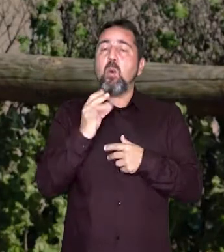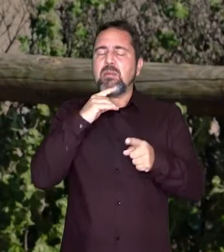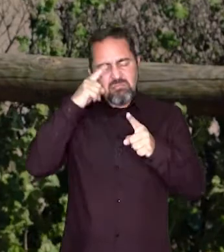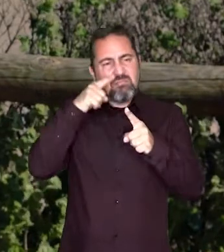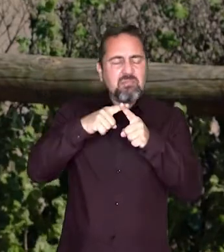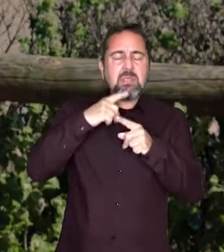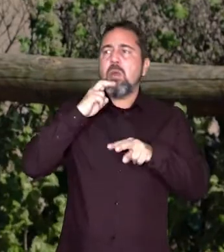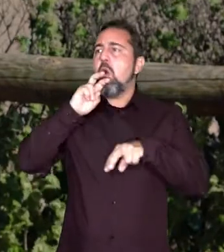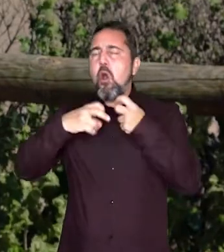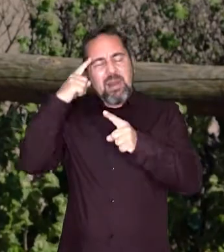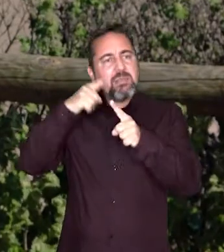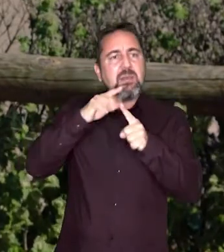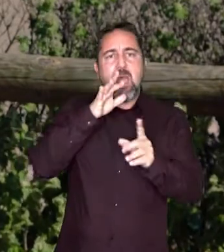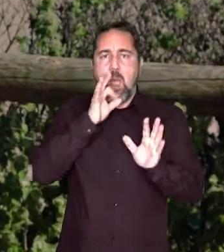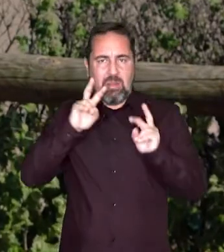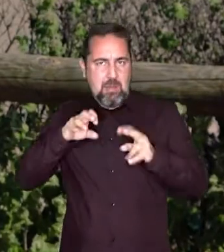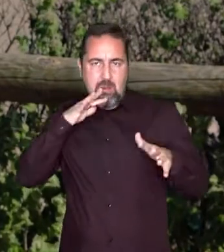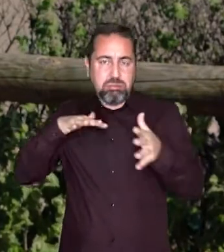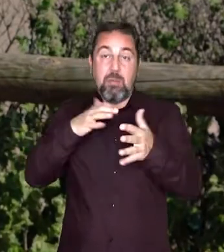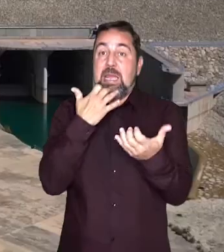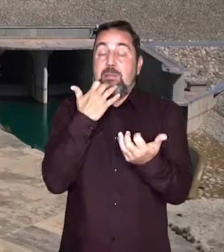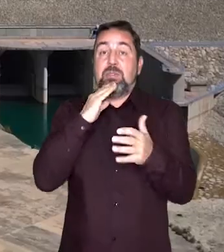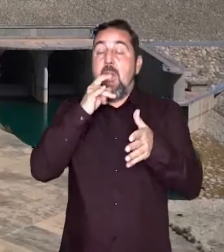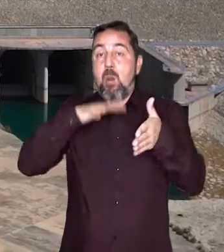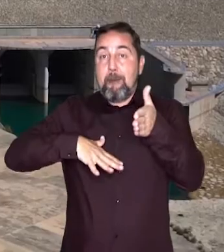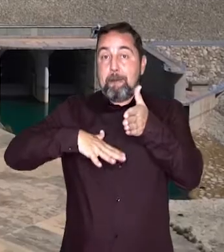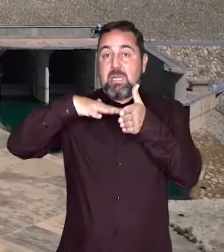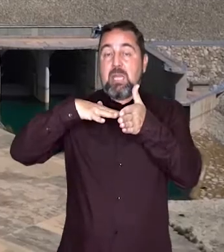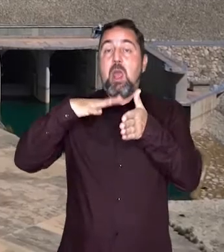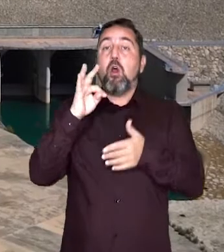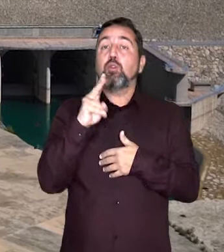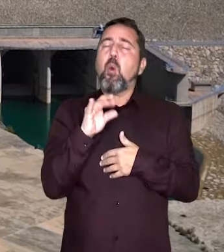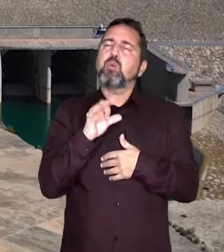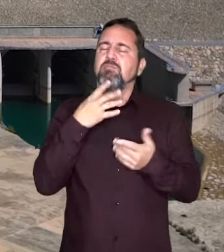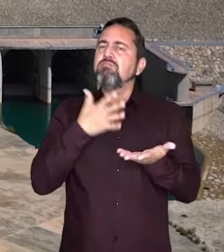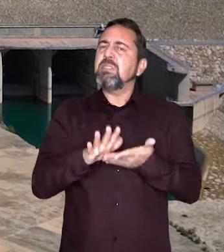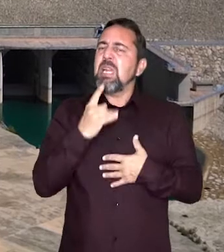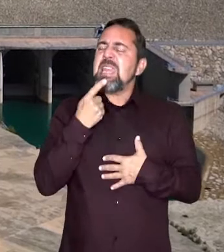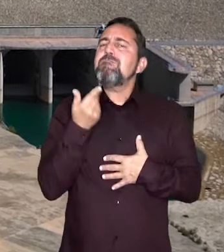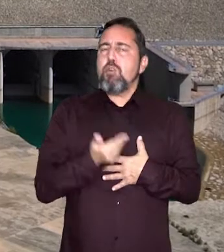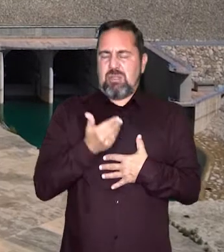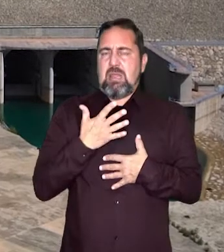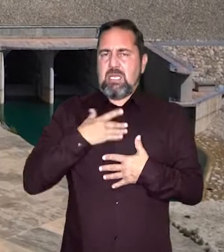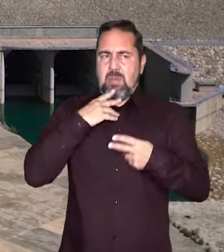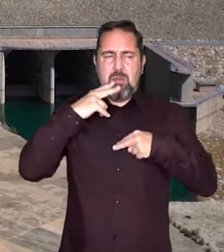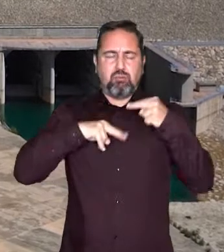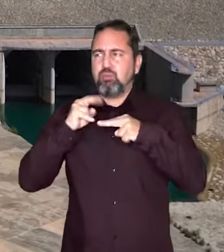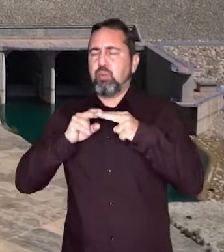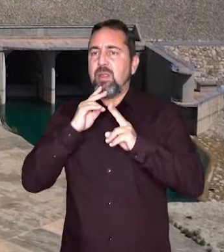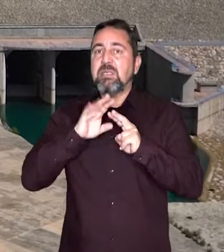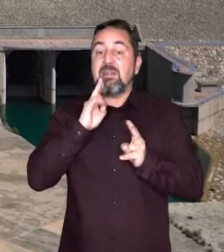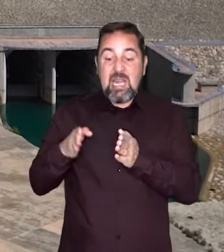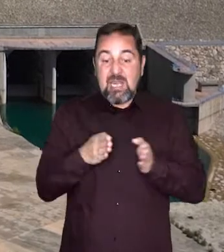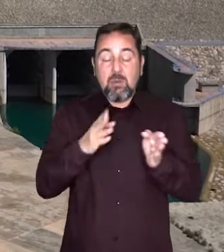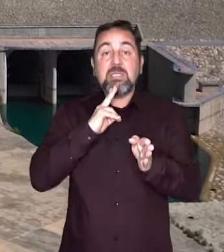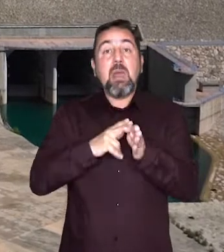explotación de obras hidráulicas, como por ejemplo la presa de Tous, que probablemente sea una de las más importantes infraestructuras, como por ejemplo el